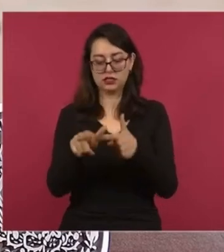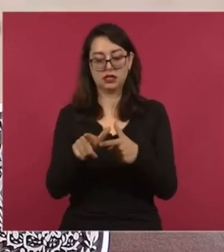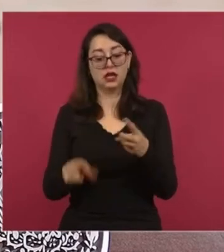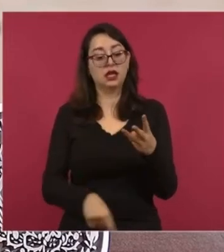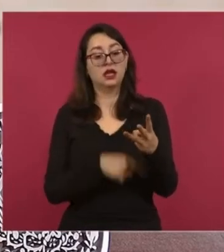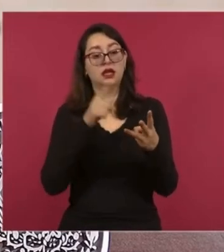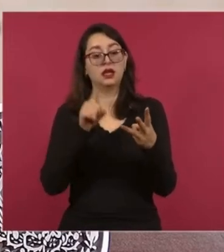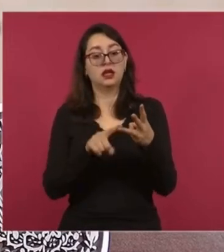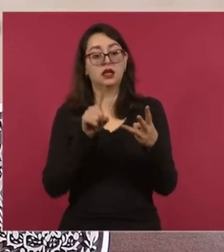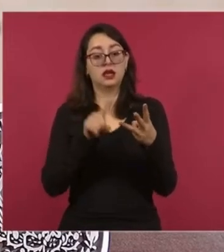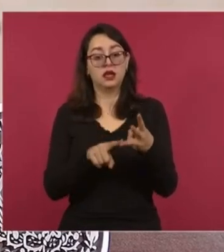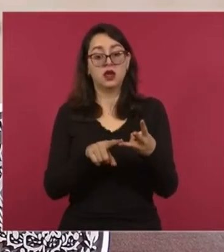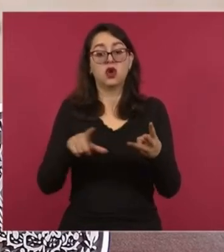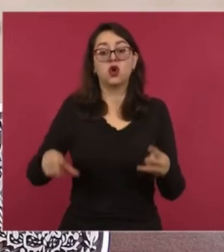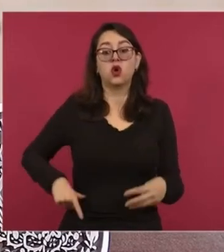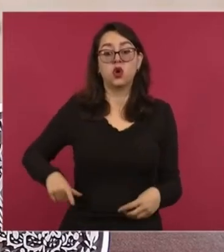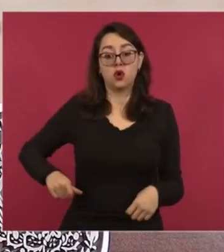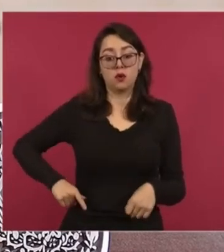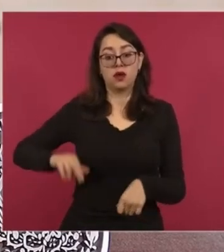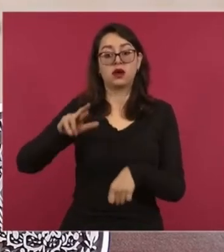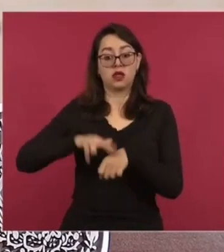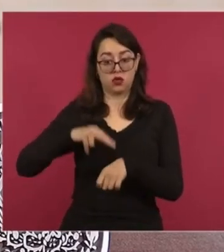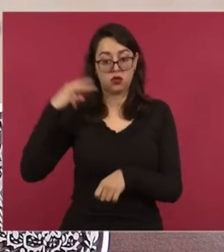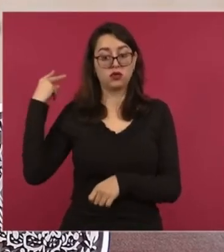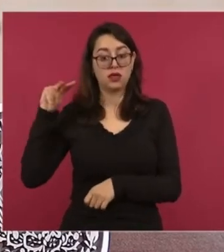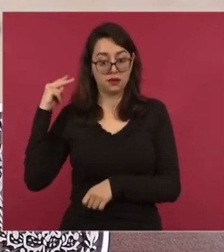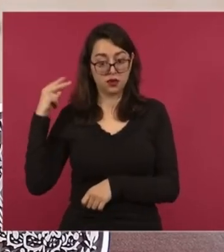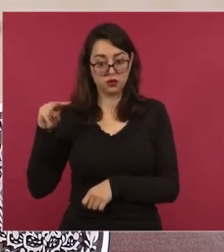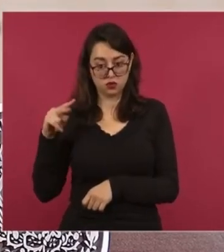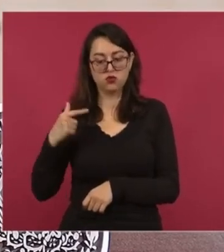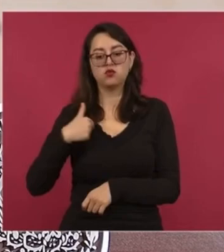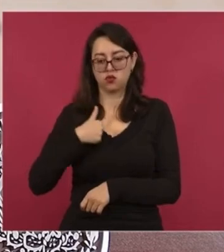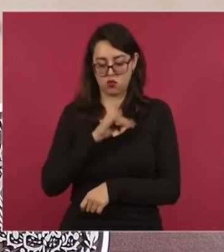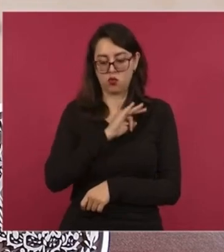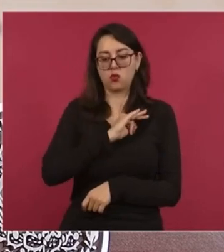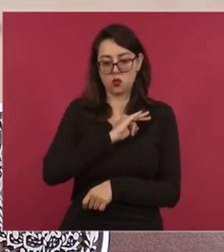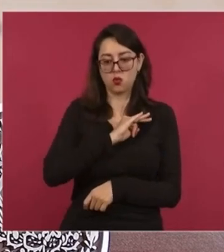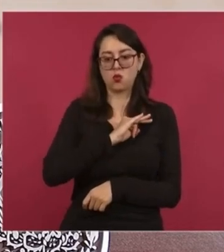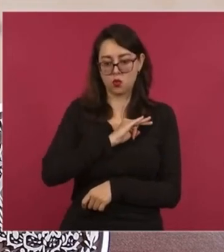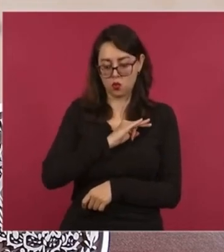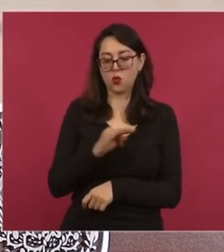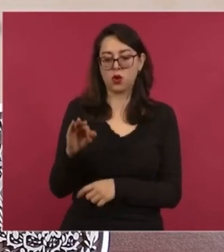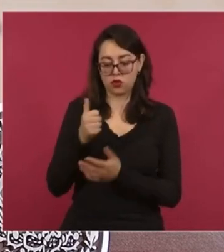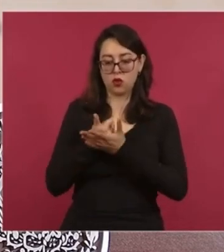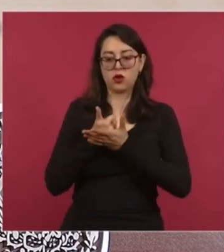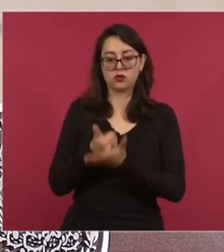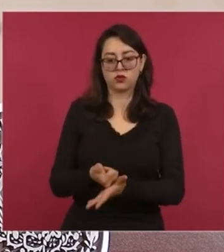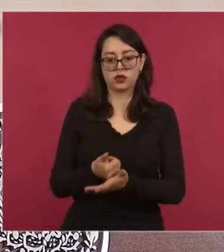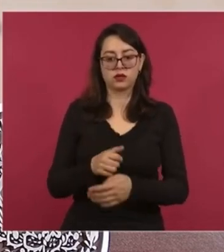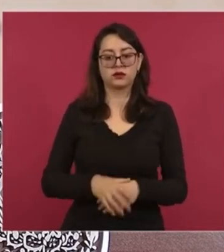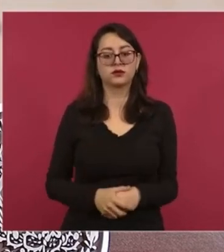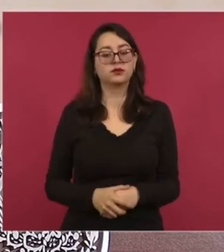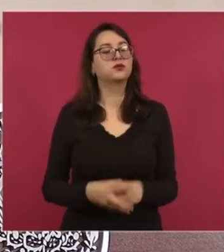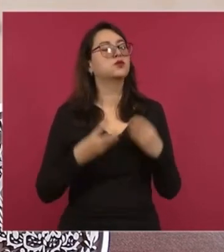de la entrevista con el gobernador de Veracruz, nosotros ayudamos. Muchas gracias, presidente.